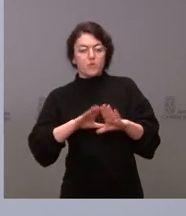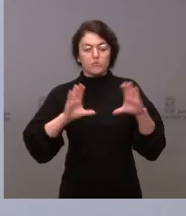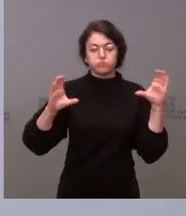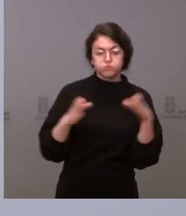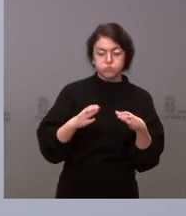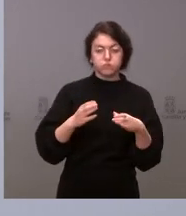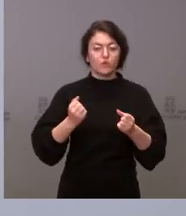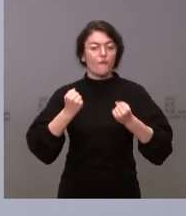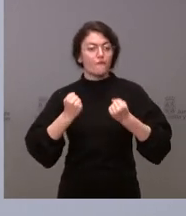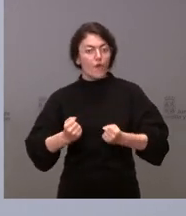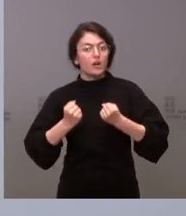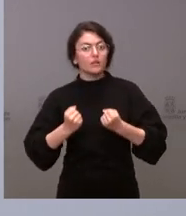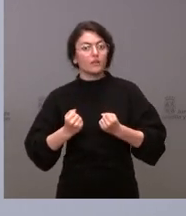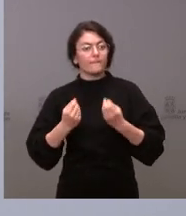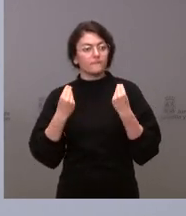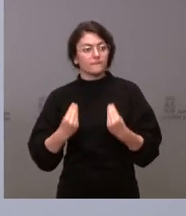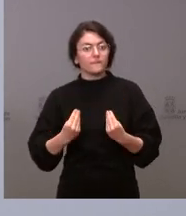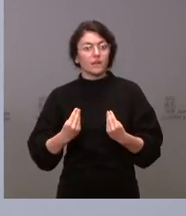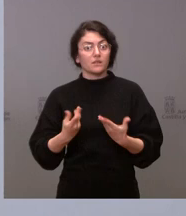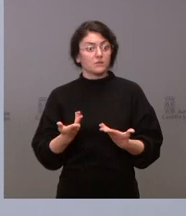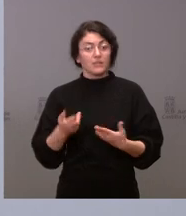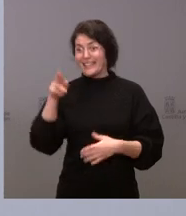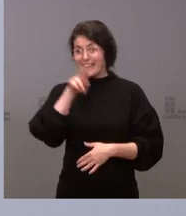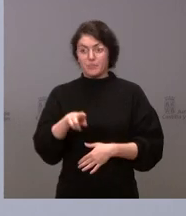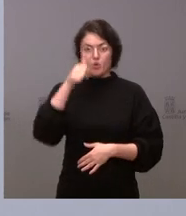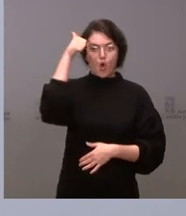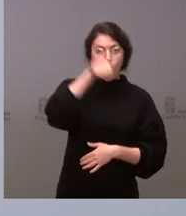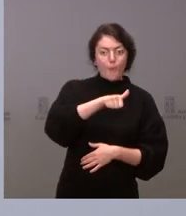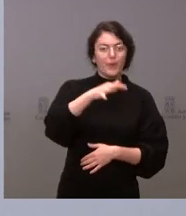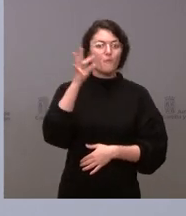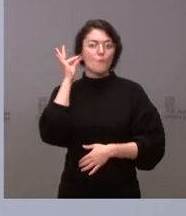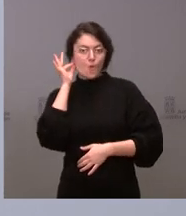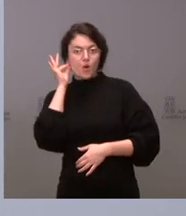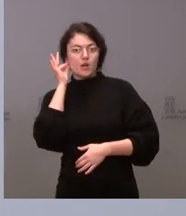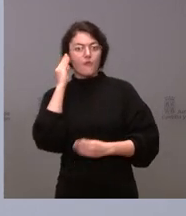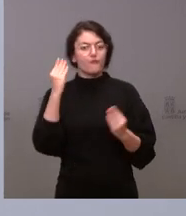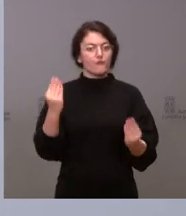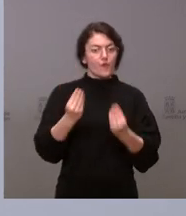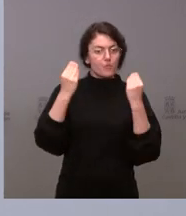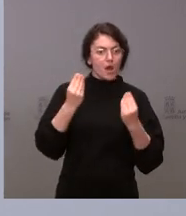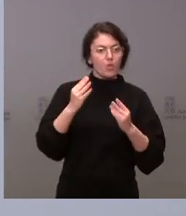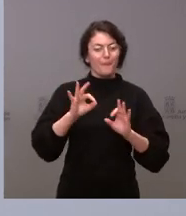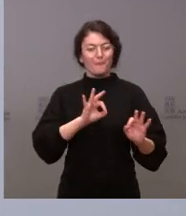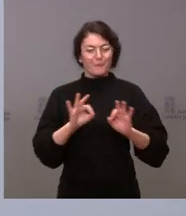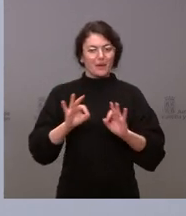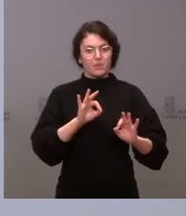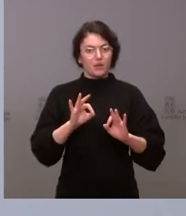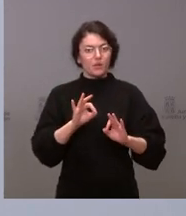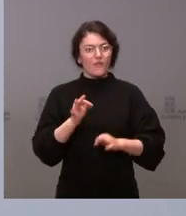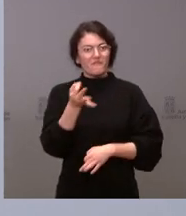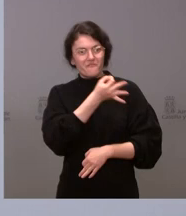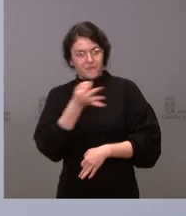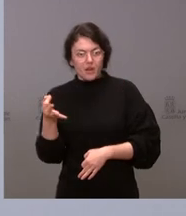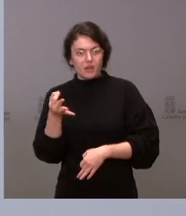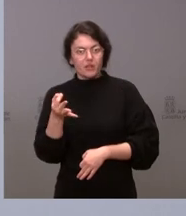y, vuelvo a decir, hombres y mujeres formados, preparados, eficaces, que vamos a actuar siempre